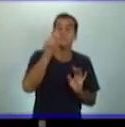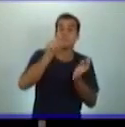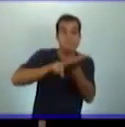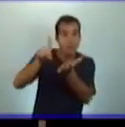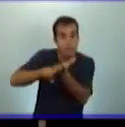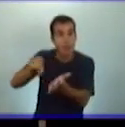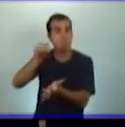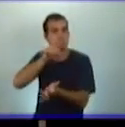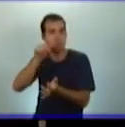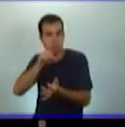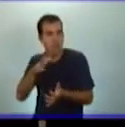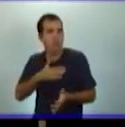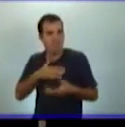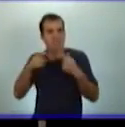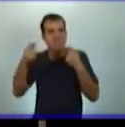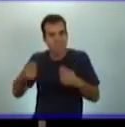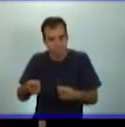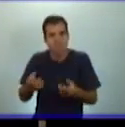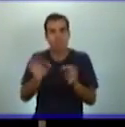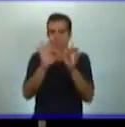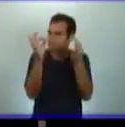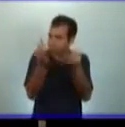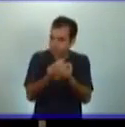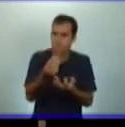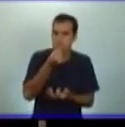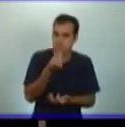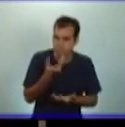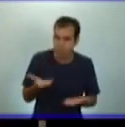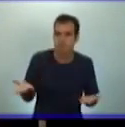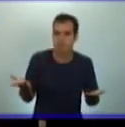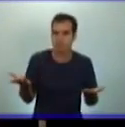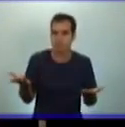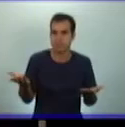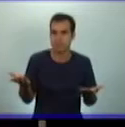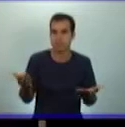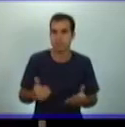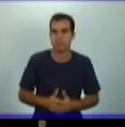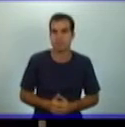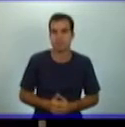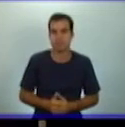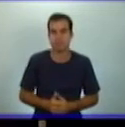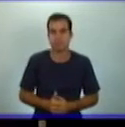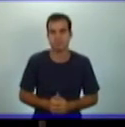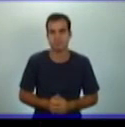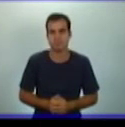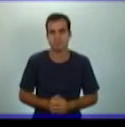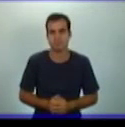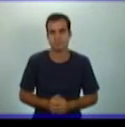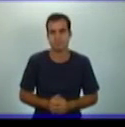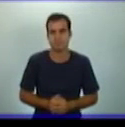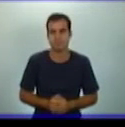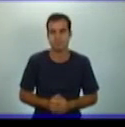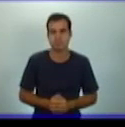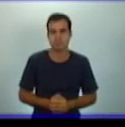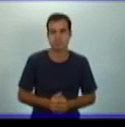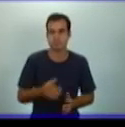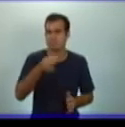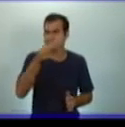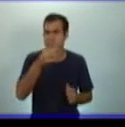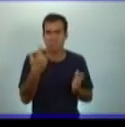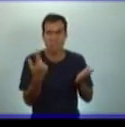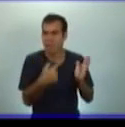que tenemos nosotros, es decir, que tenemos todos a fundar una familia. Se aborda que el